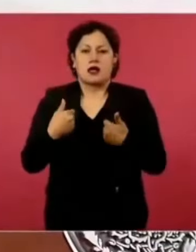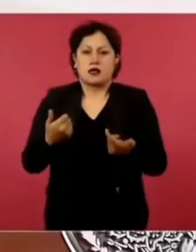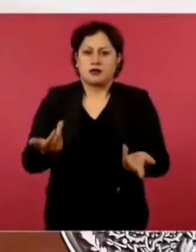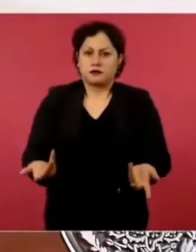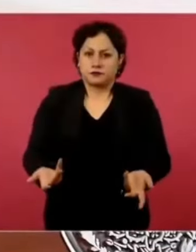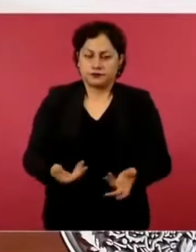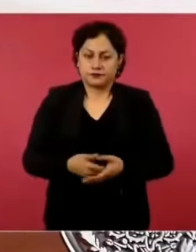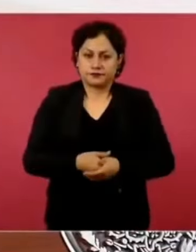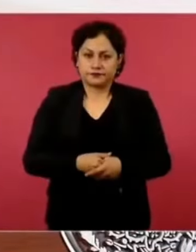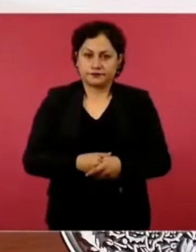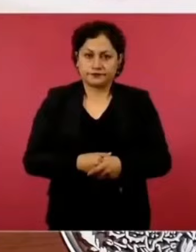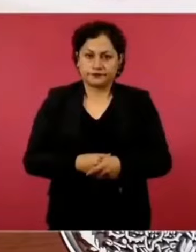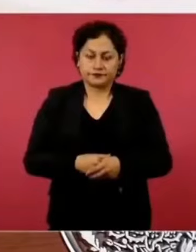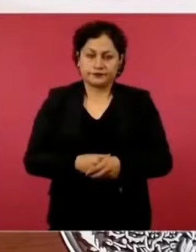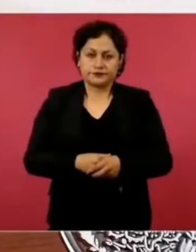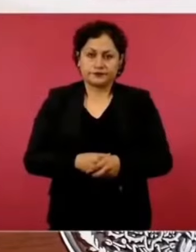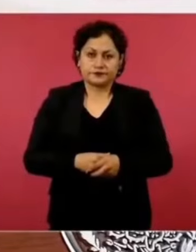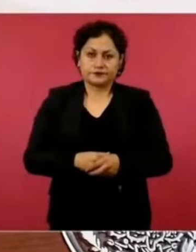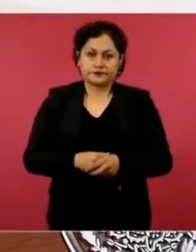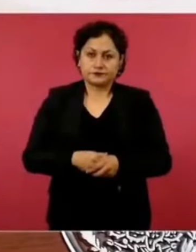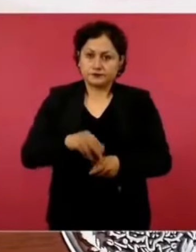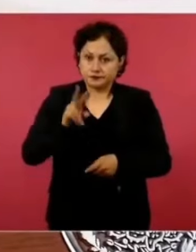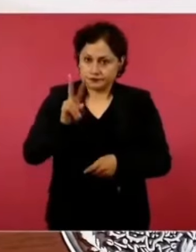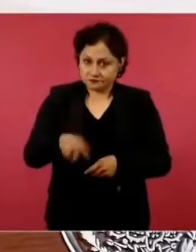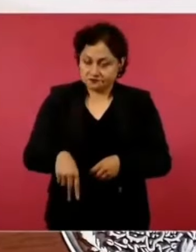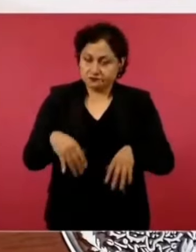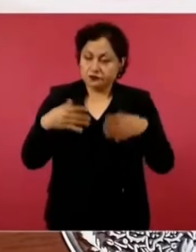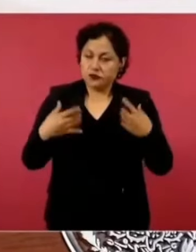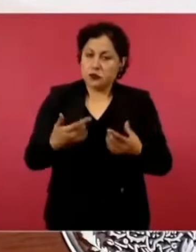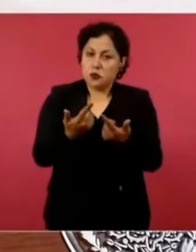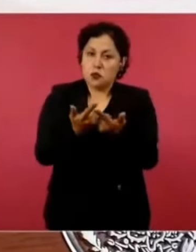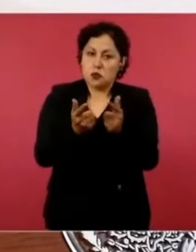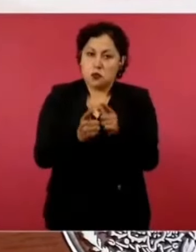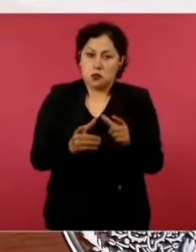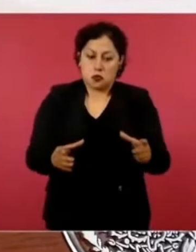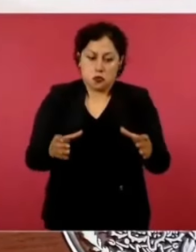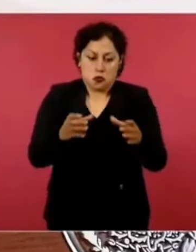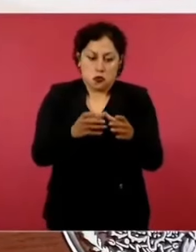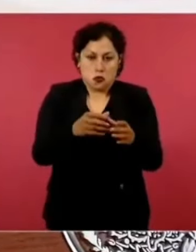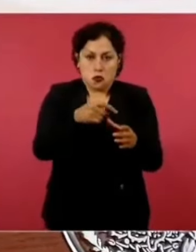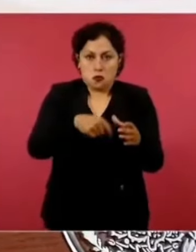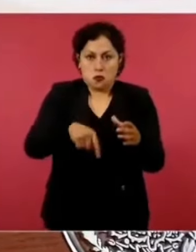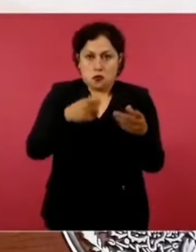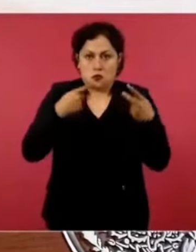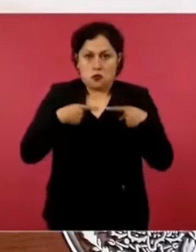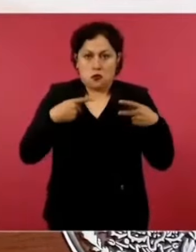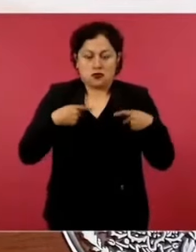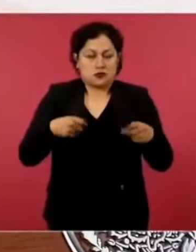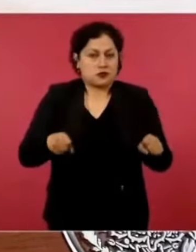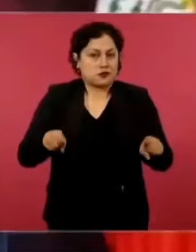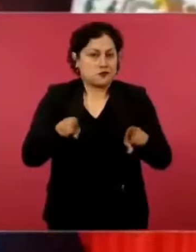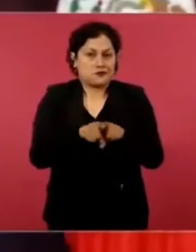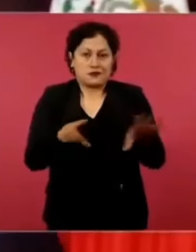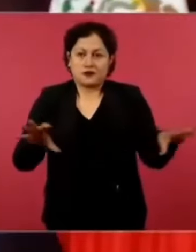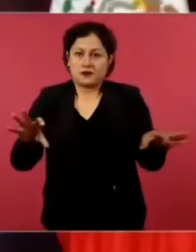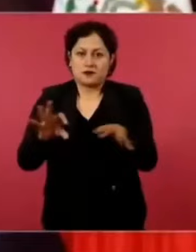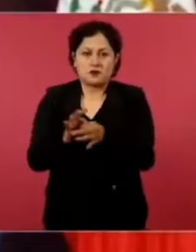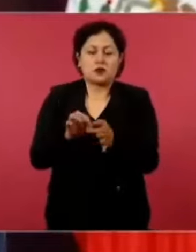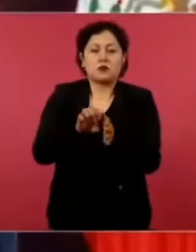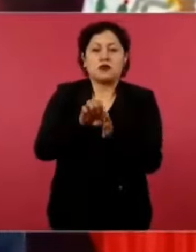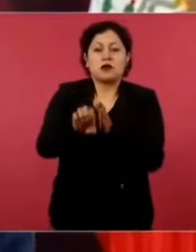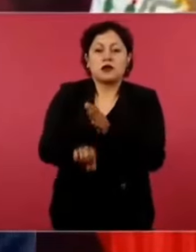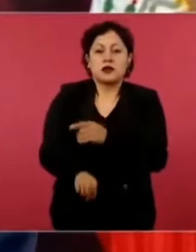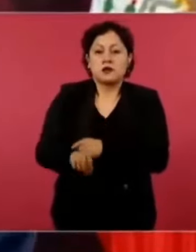cuadros magonistas como Huaca Calderón, como